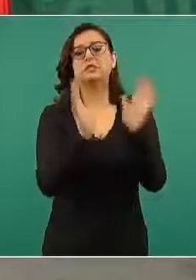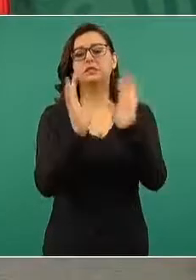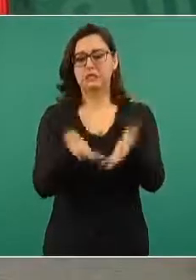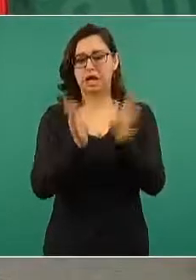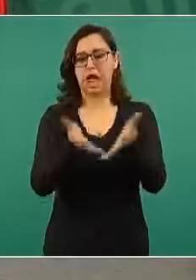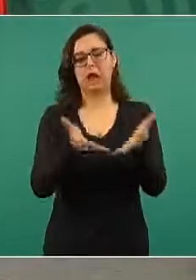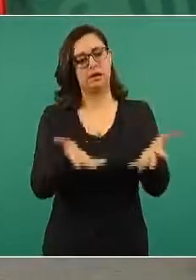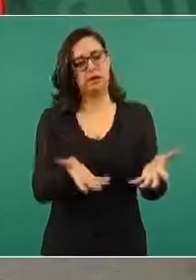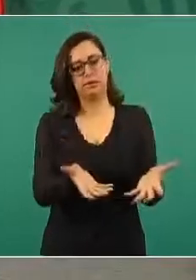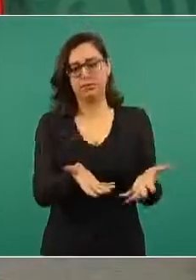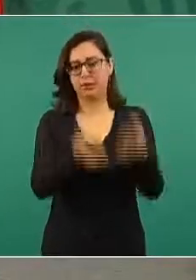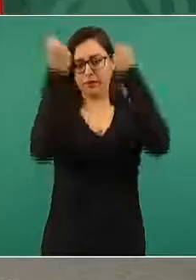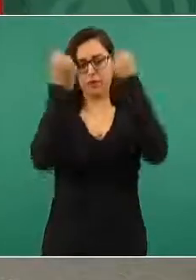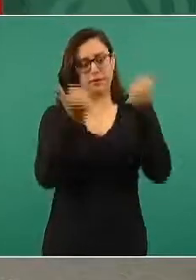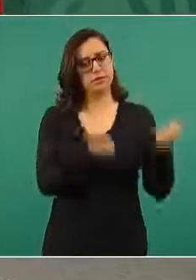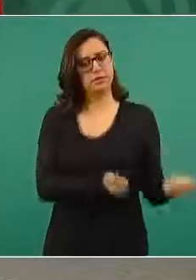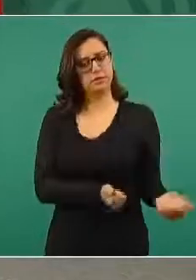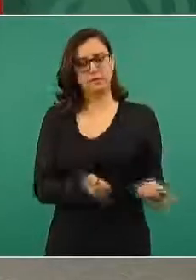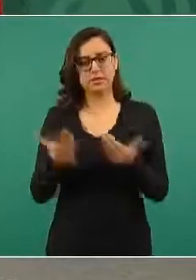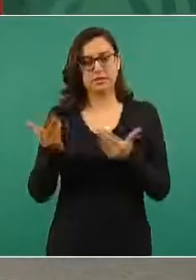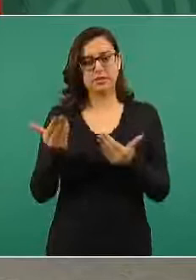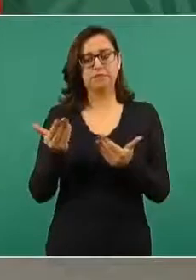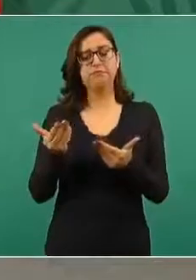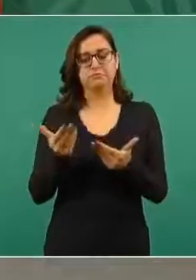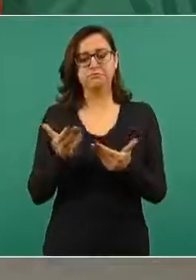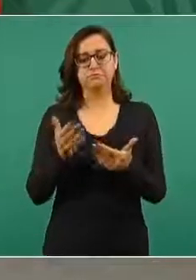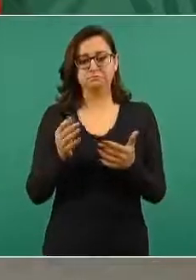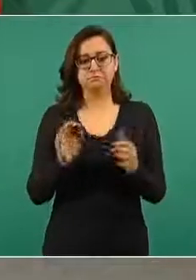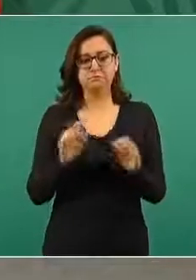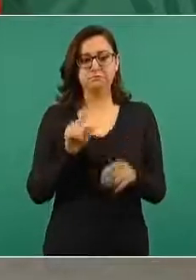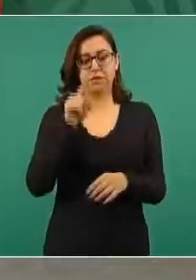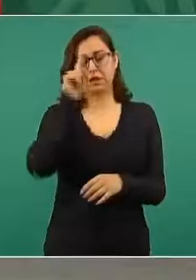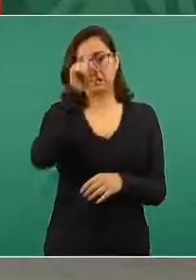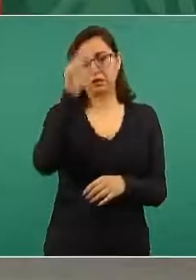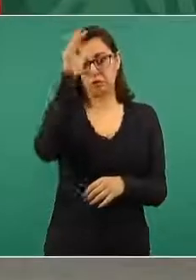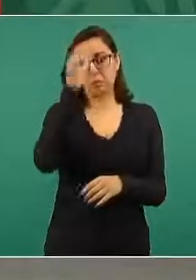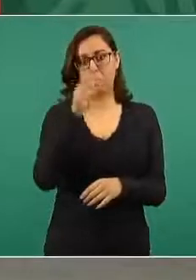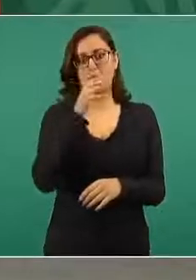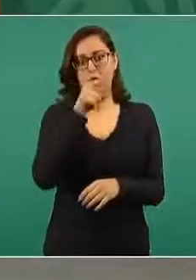en Musqui, Coahuila.